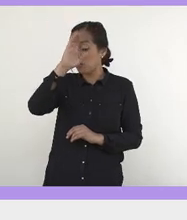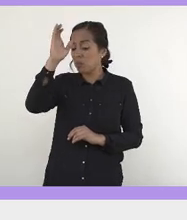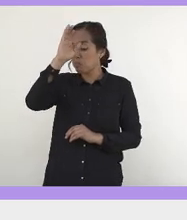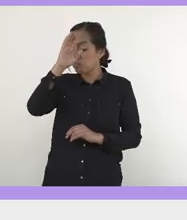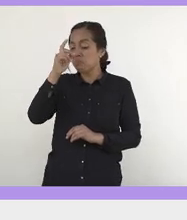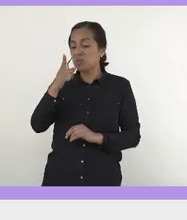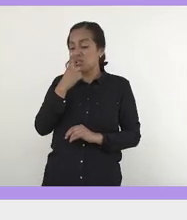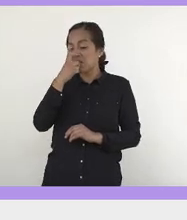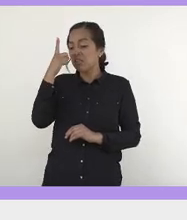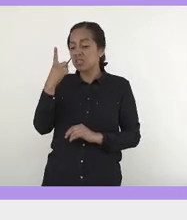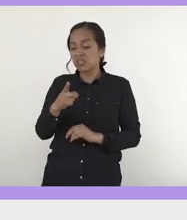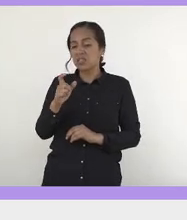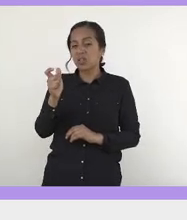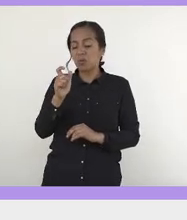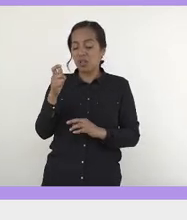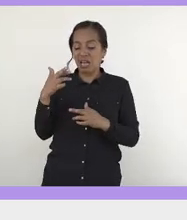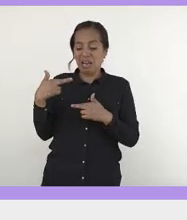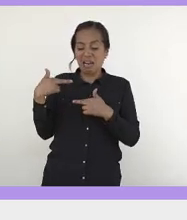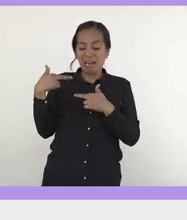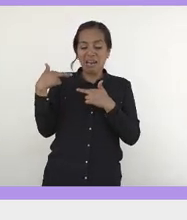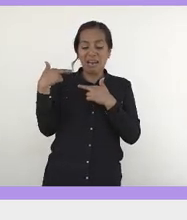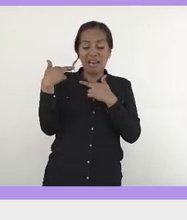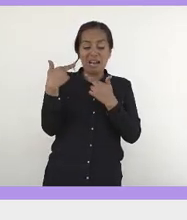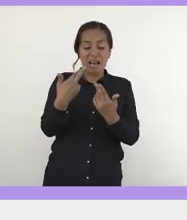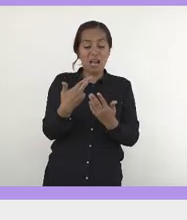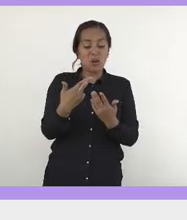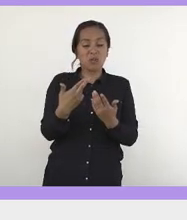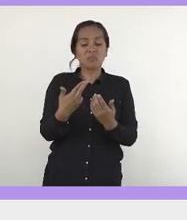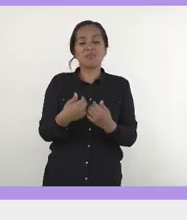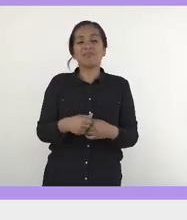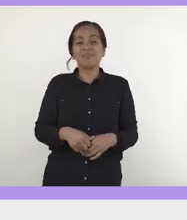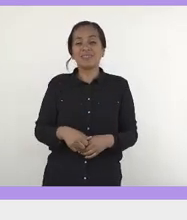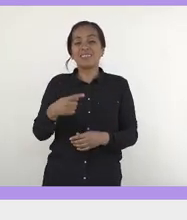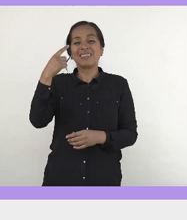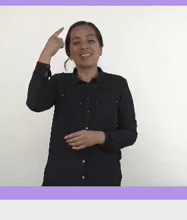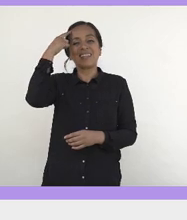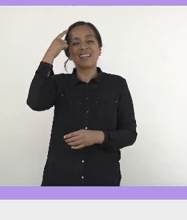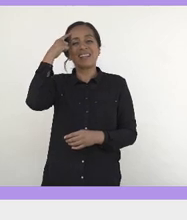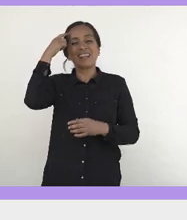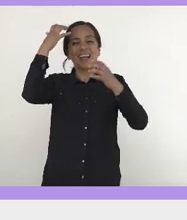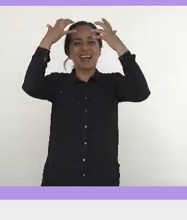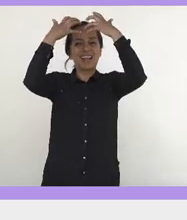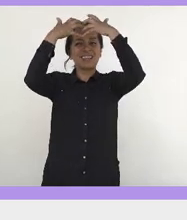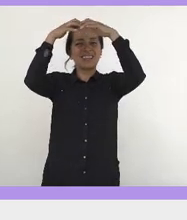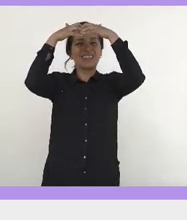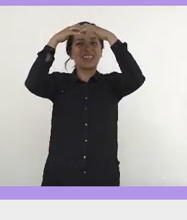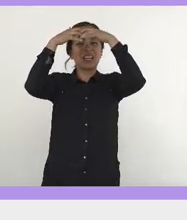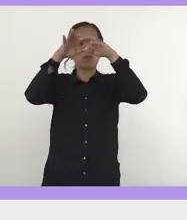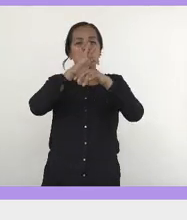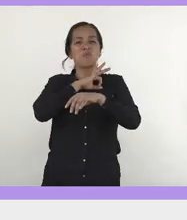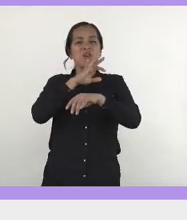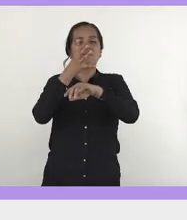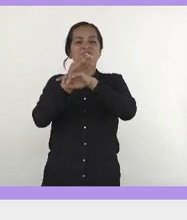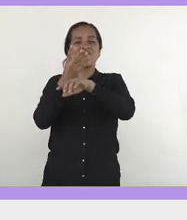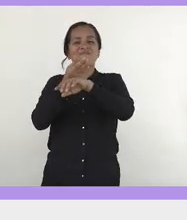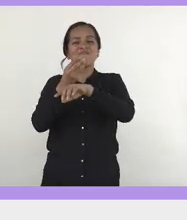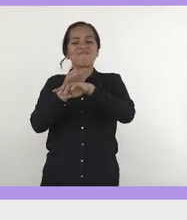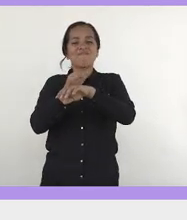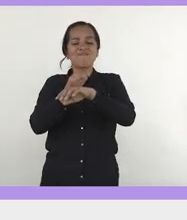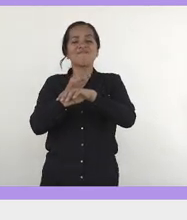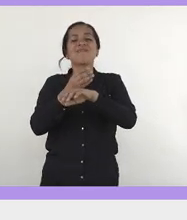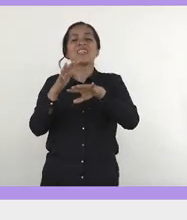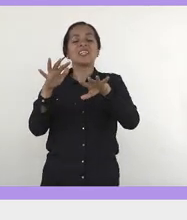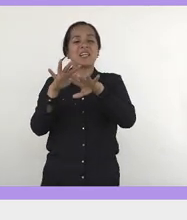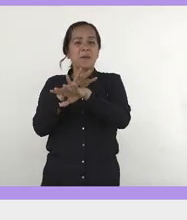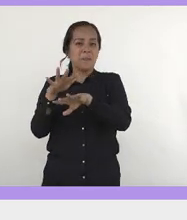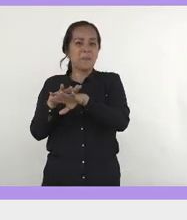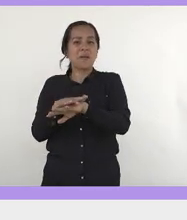El gran regalo que nos dio la naturaleza, la especie humana, es la neuroplasticidad del cerebro. Ninguna otra especie sobre este planeta la tiene. Eso quiere